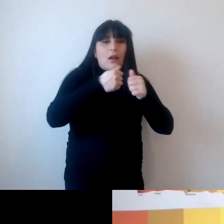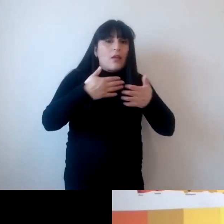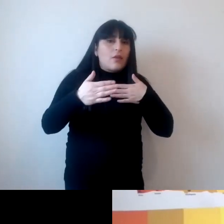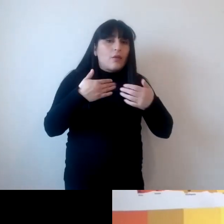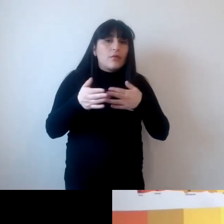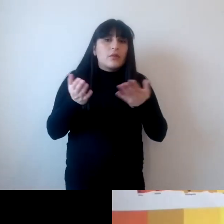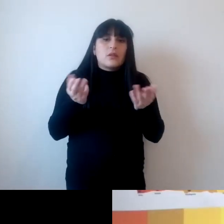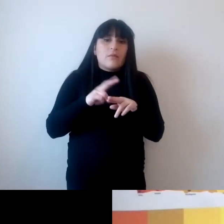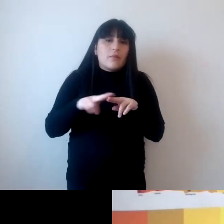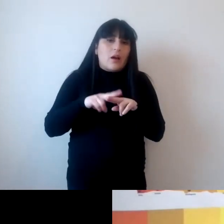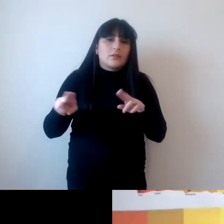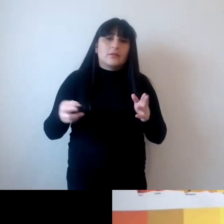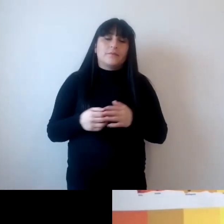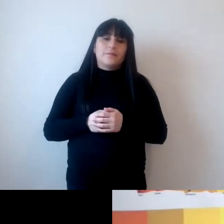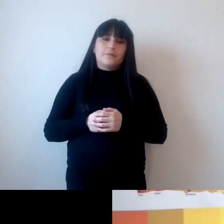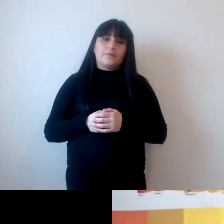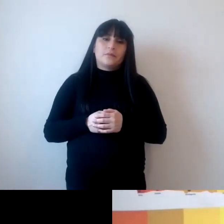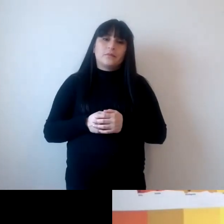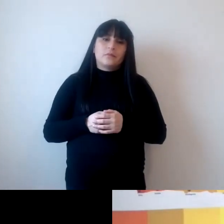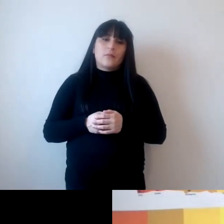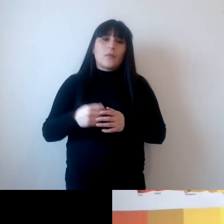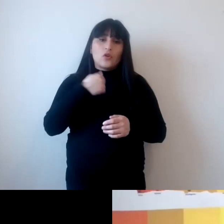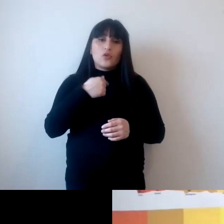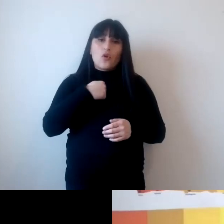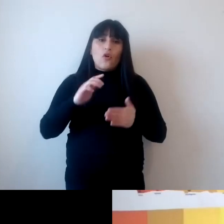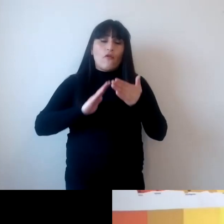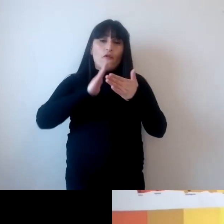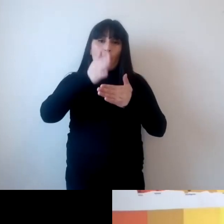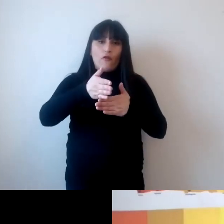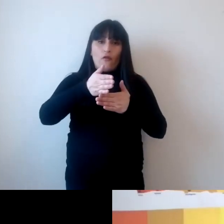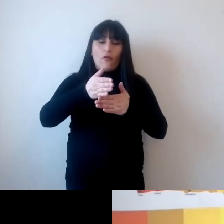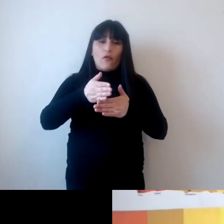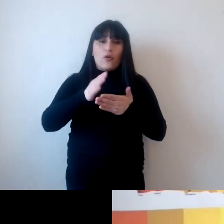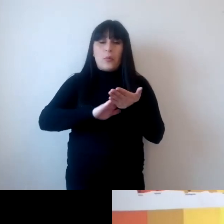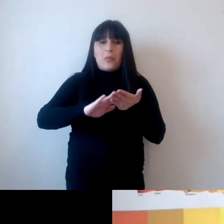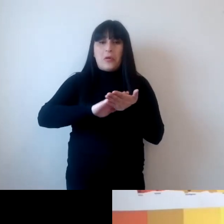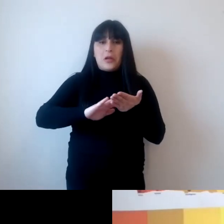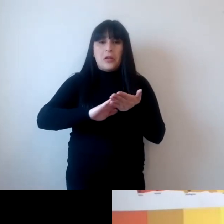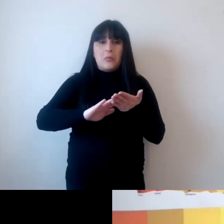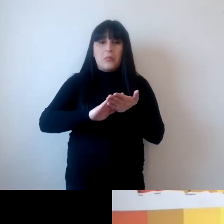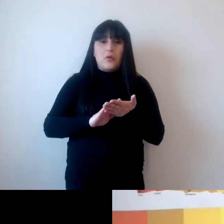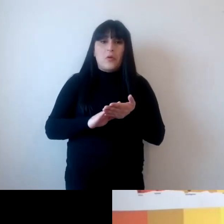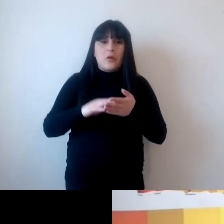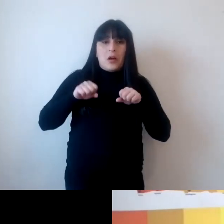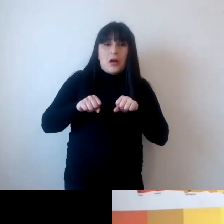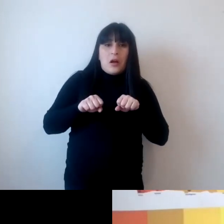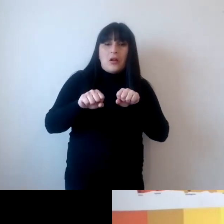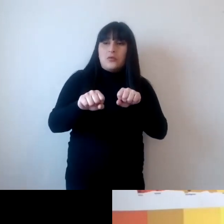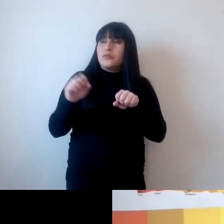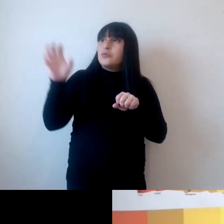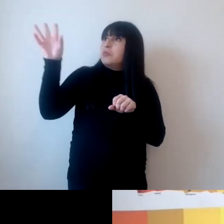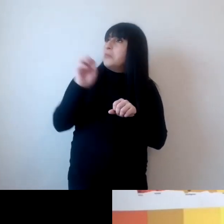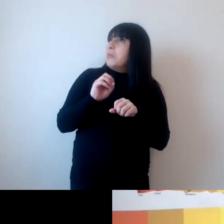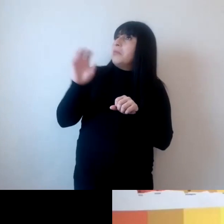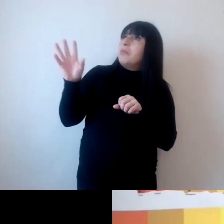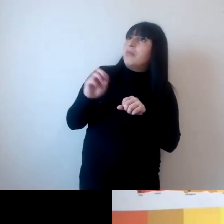no tiene sentido yo voy al mercado y me encuentro ahora en el verano aquí me encuentro productos o en el invierno voy al mercado y me